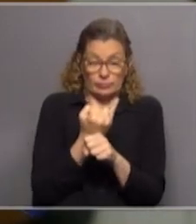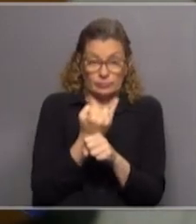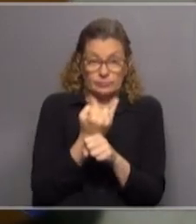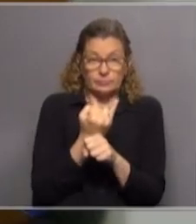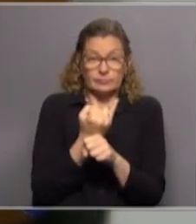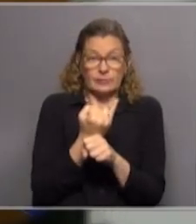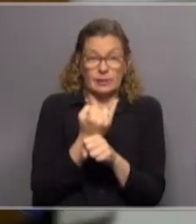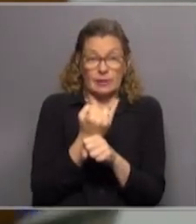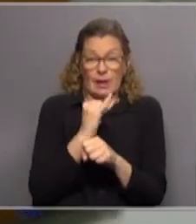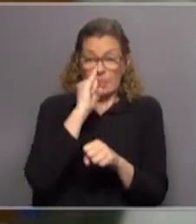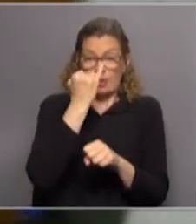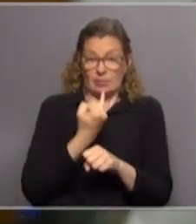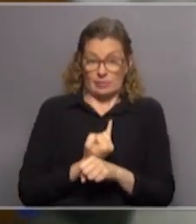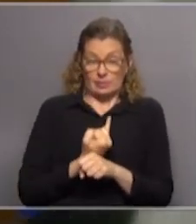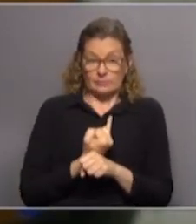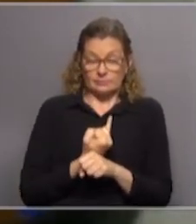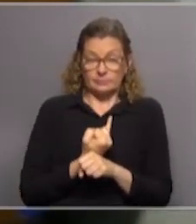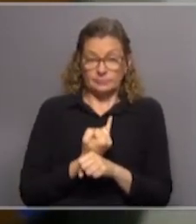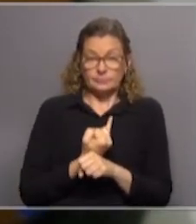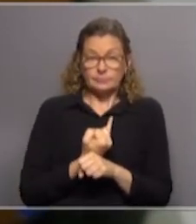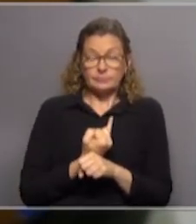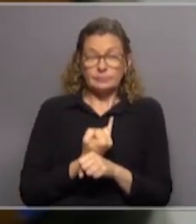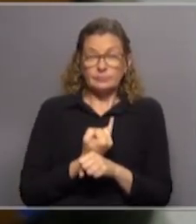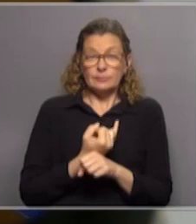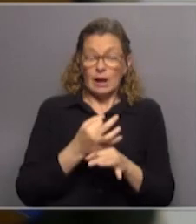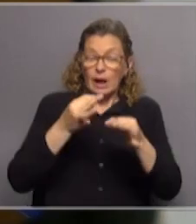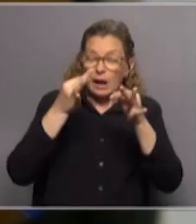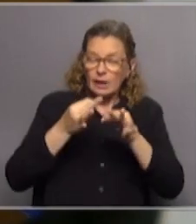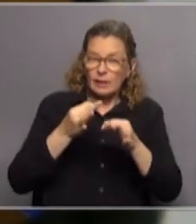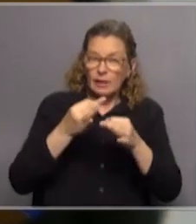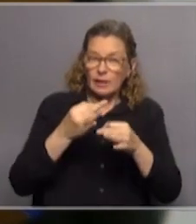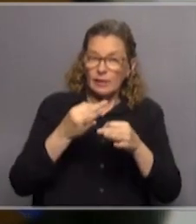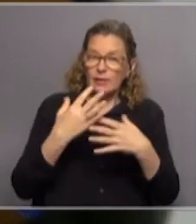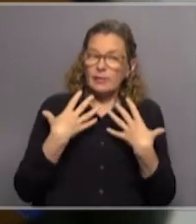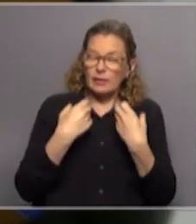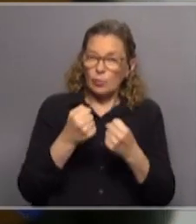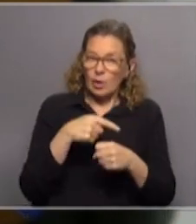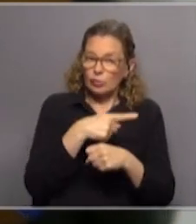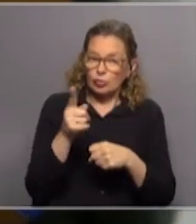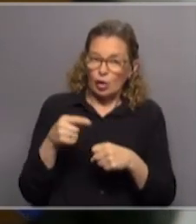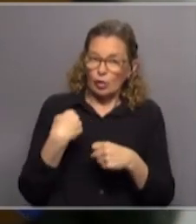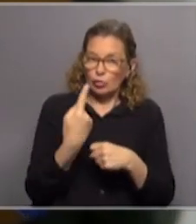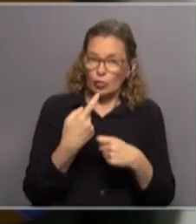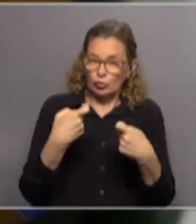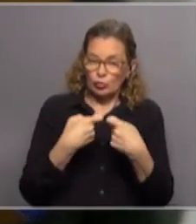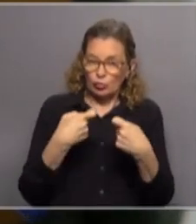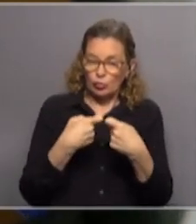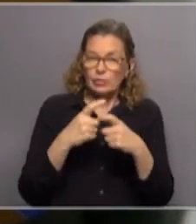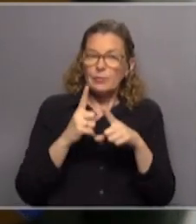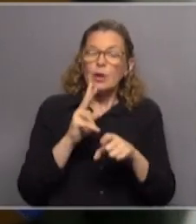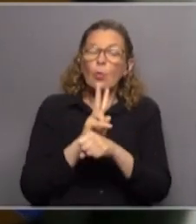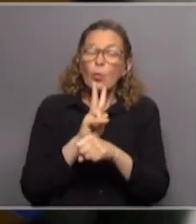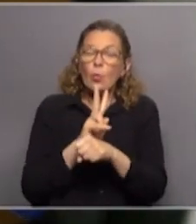su identidad, la calidad asistencial a sus socios y la